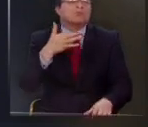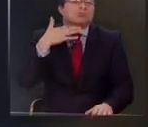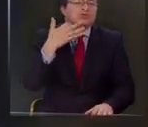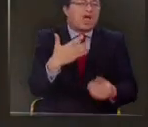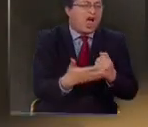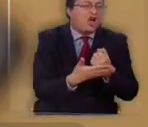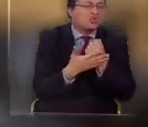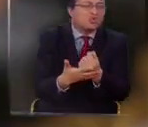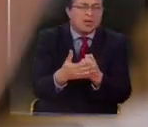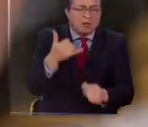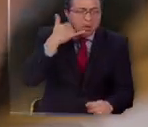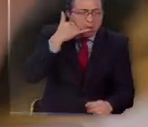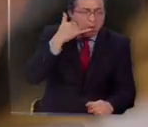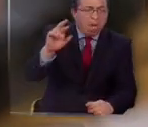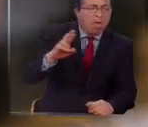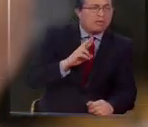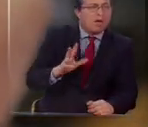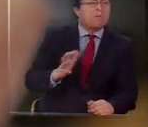de ayuda.